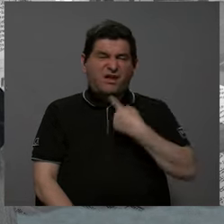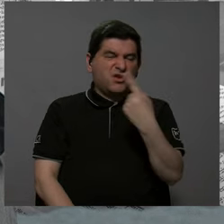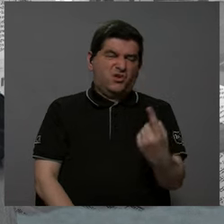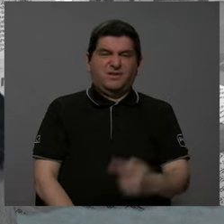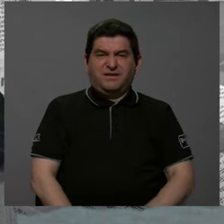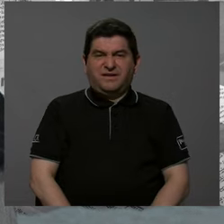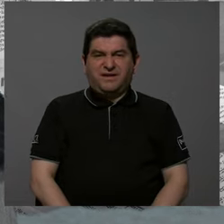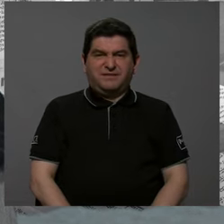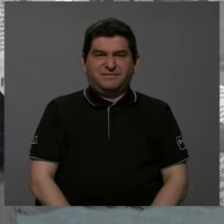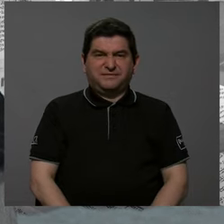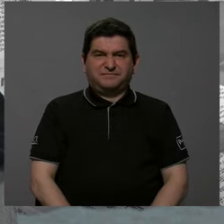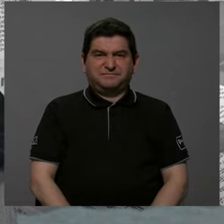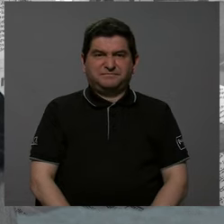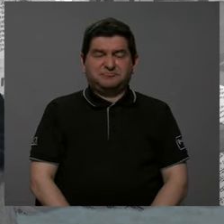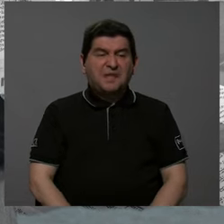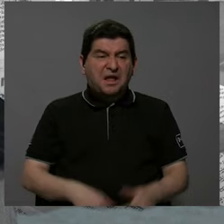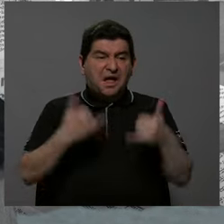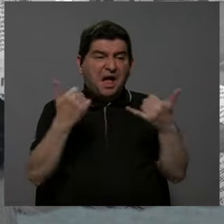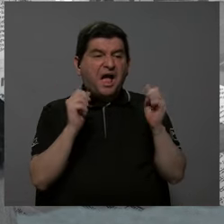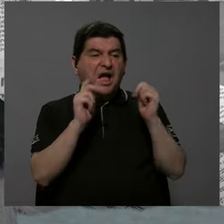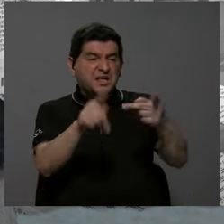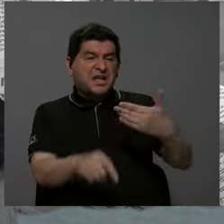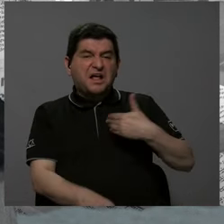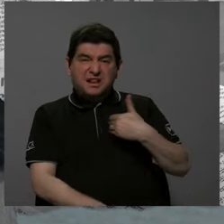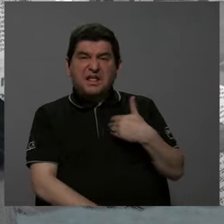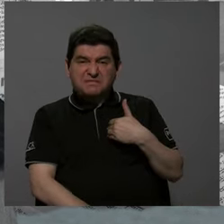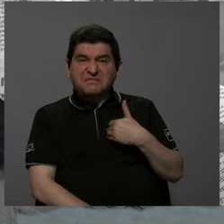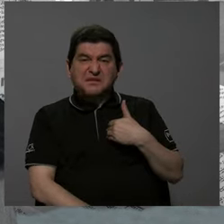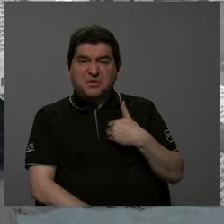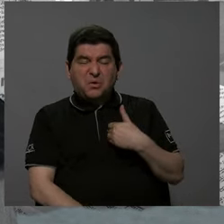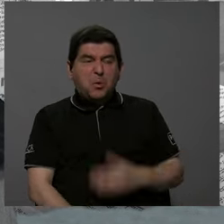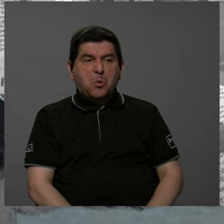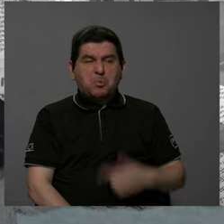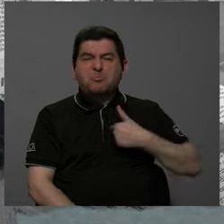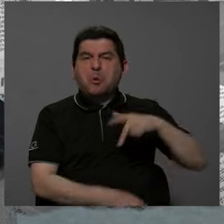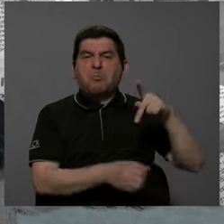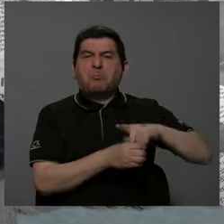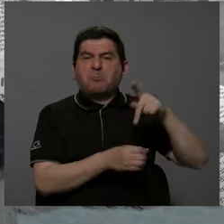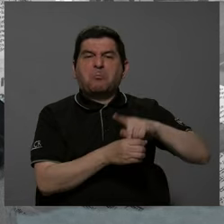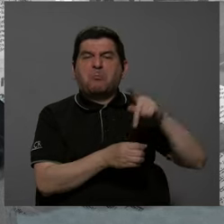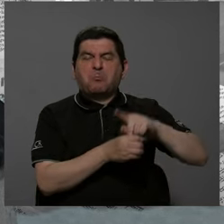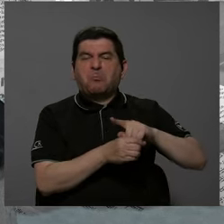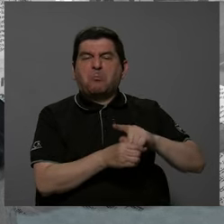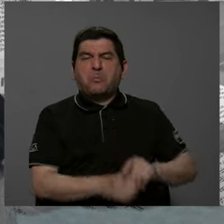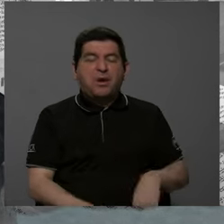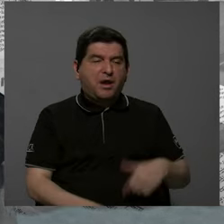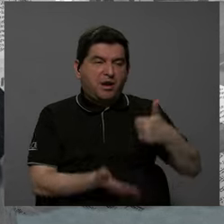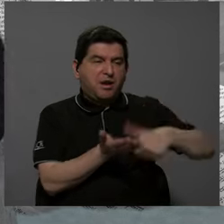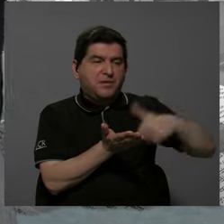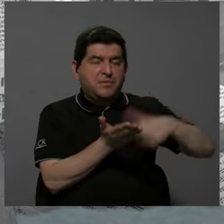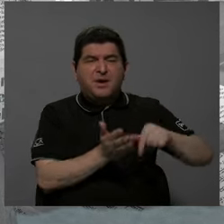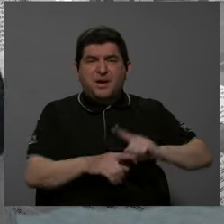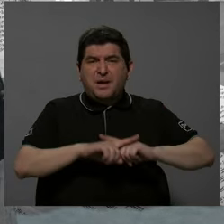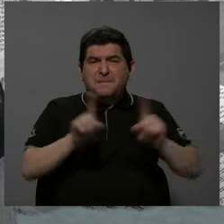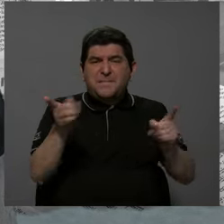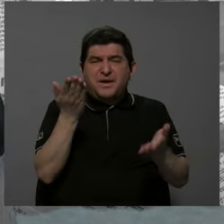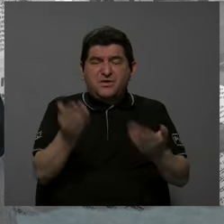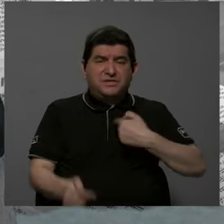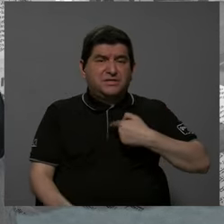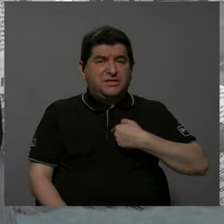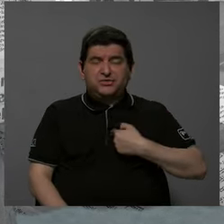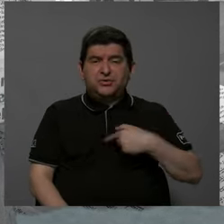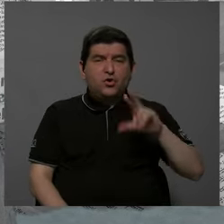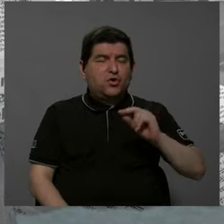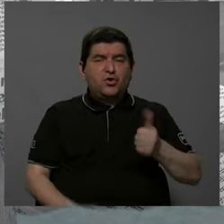ah, bueno, como ya tengo esta oportunidad, yo me involucro en esta elección, pero puede ser que yo no sea ni la